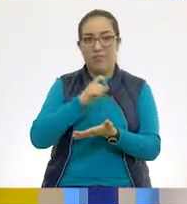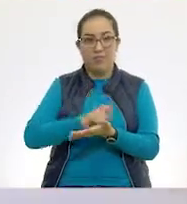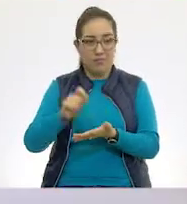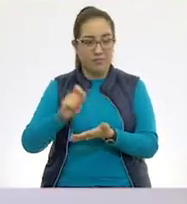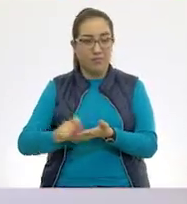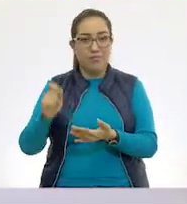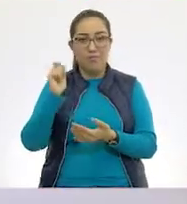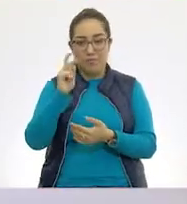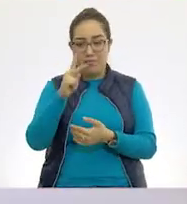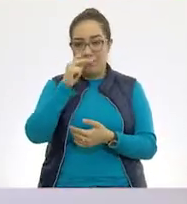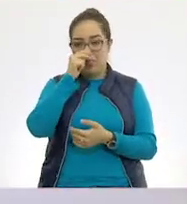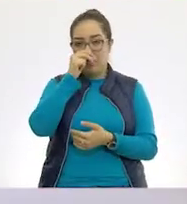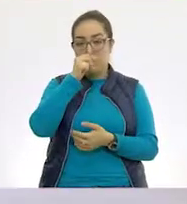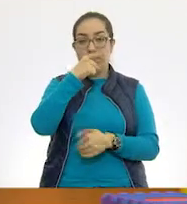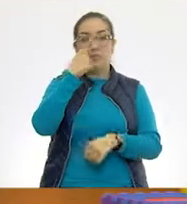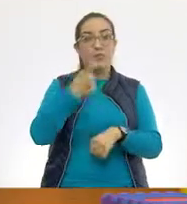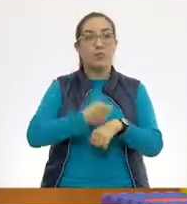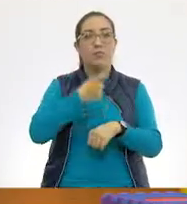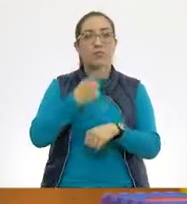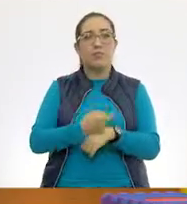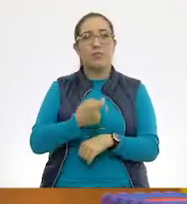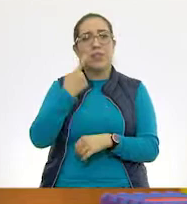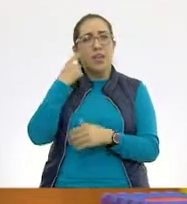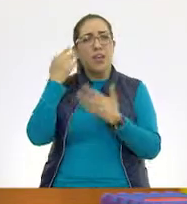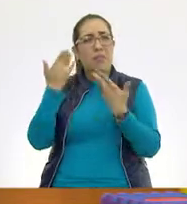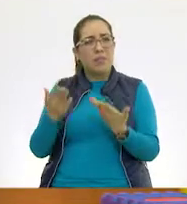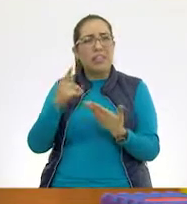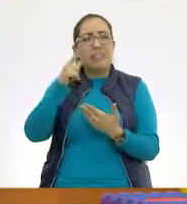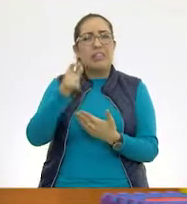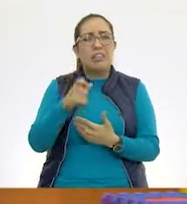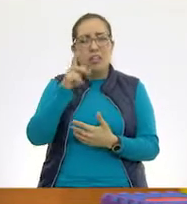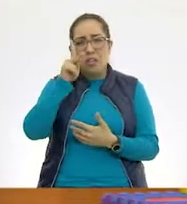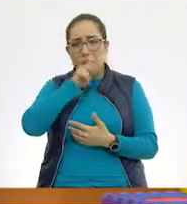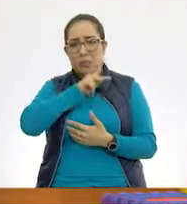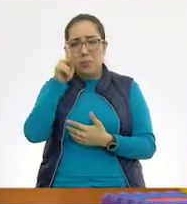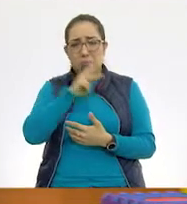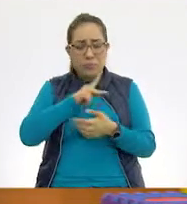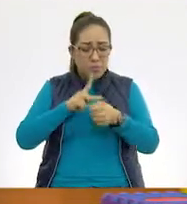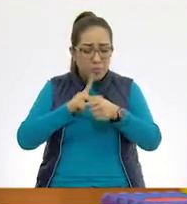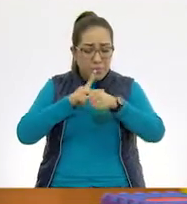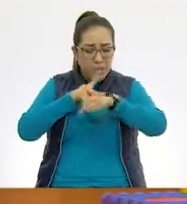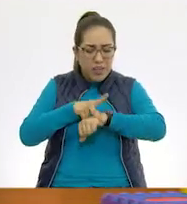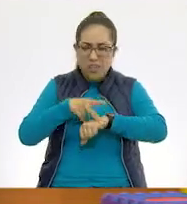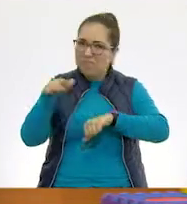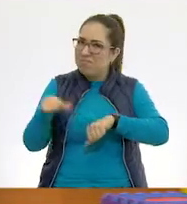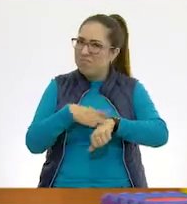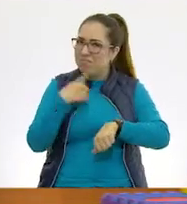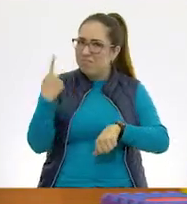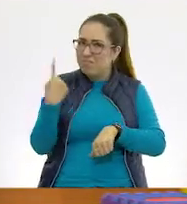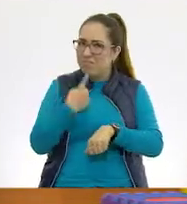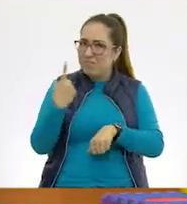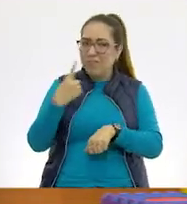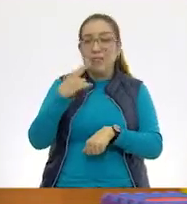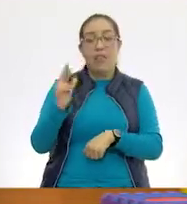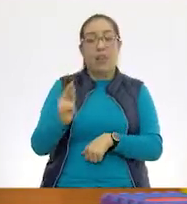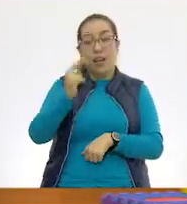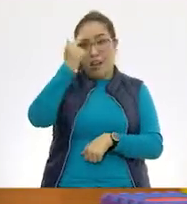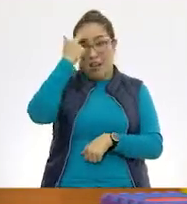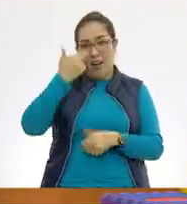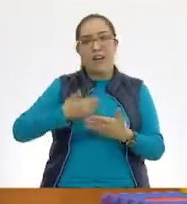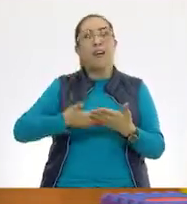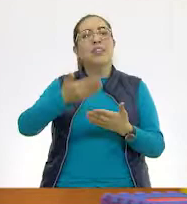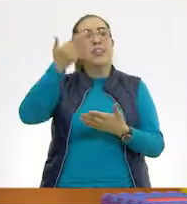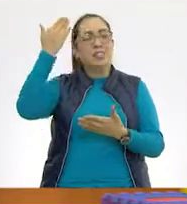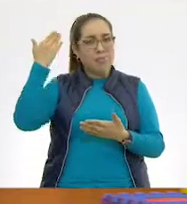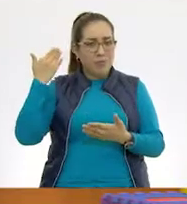si, para empezar, vemos qué es la respiración cutánea? Porque, recuerda que dijimos que, como ya